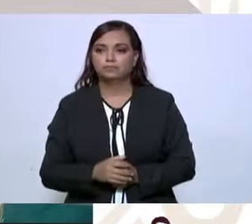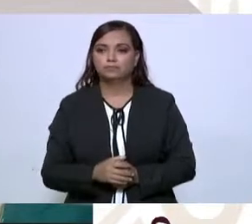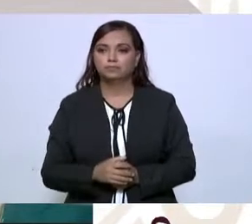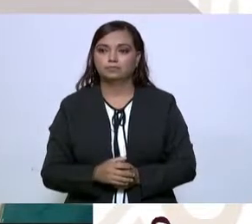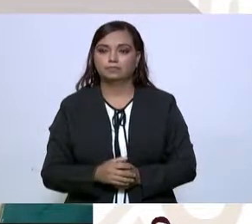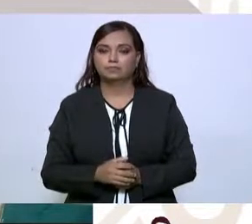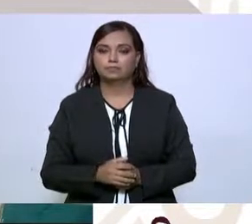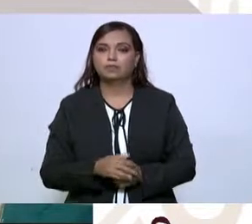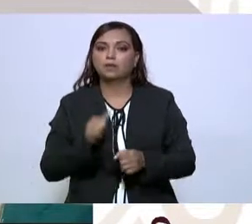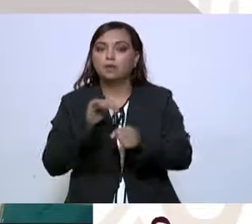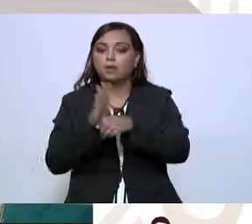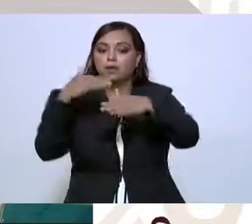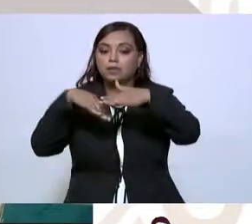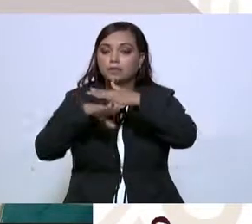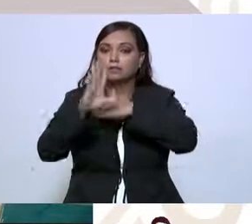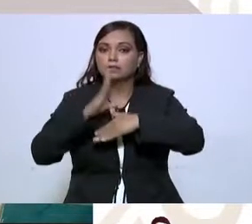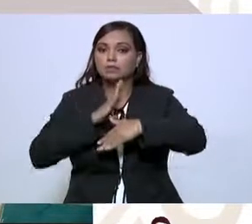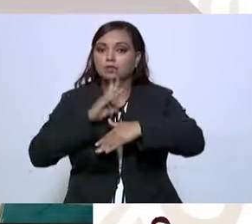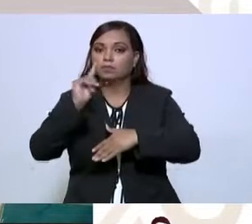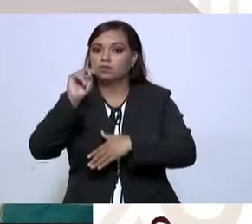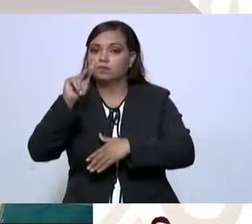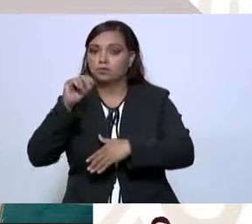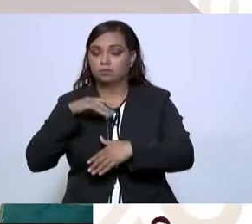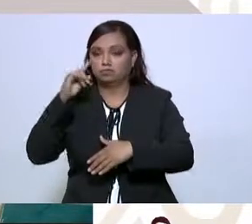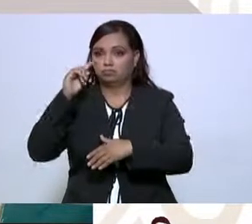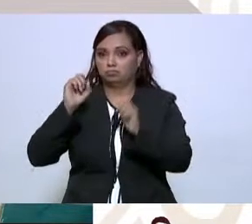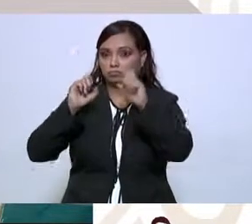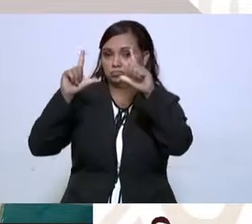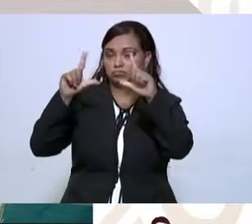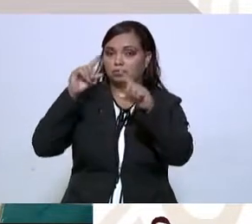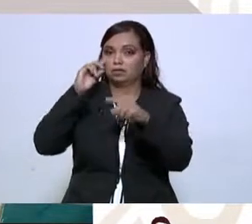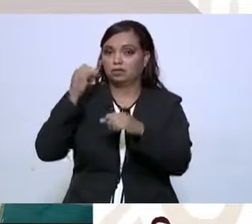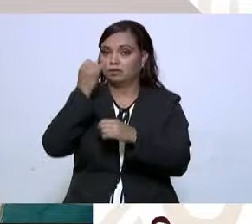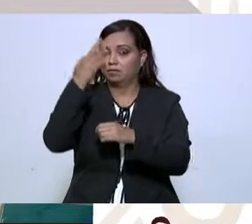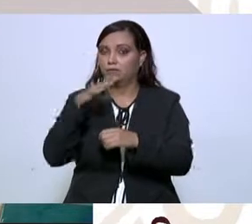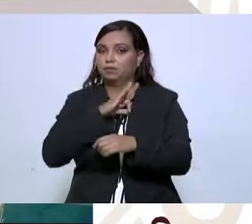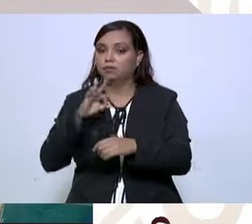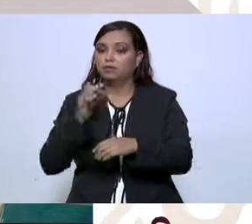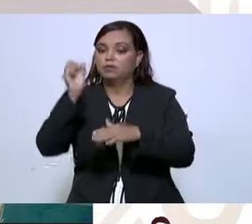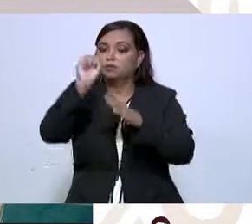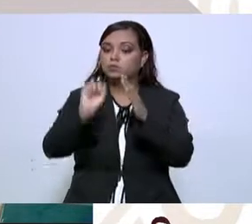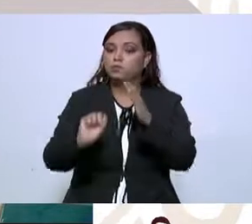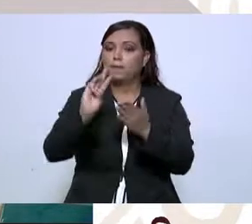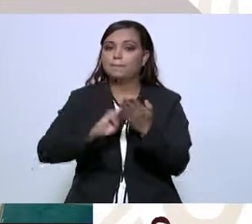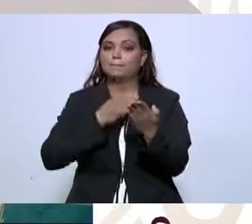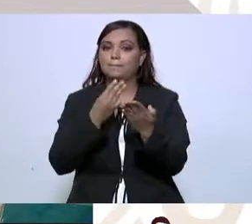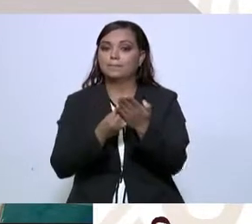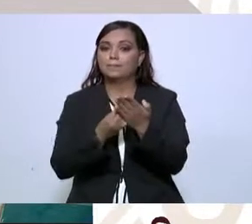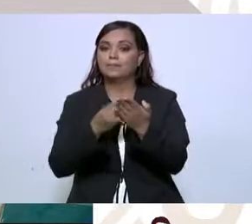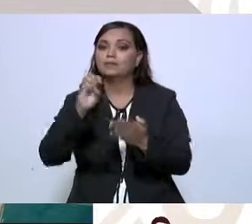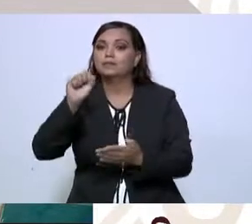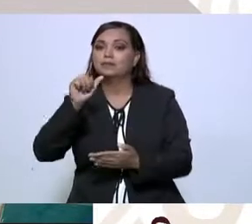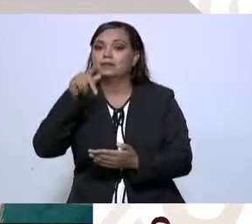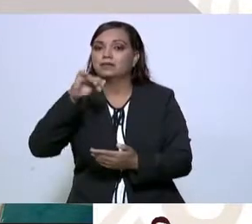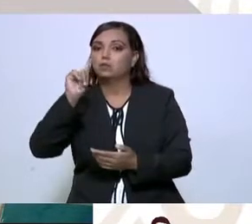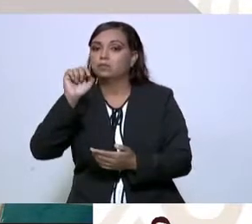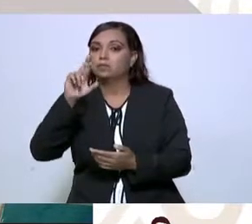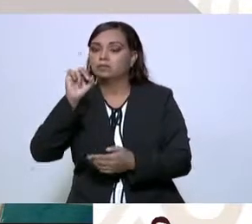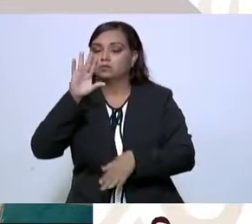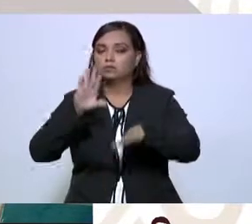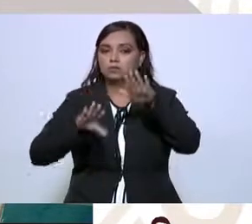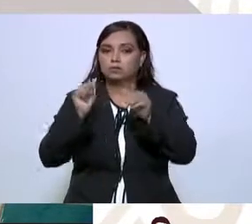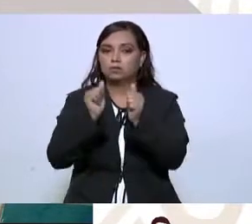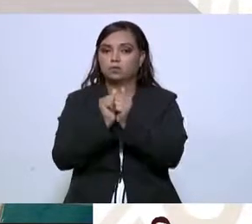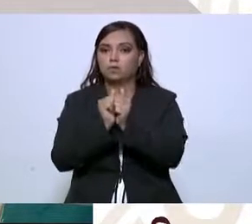El acceso que tiene el puerto va a dar, está al sureste de Matamoros, a 60 kilómetros aproximadamente,